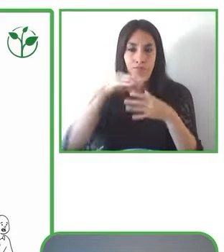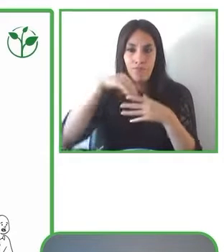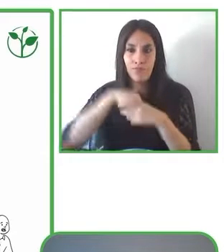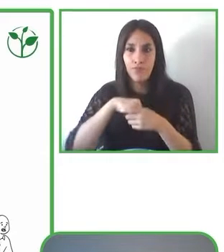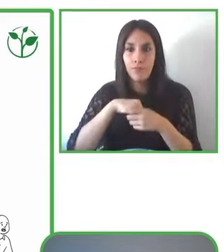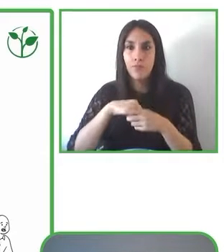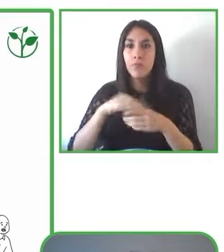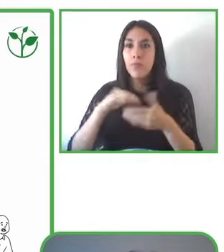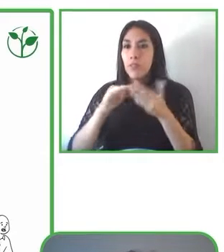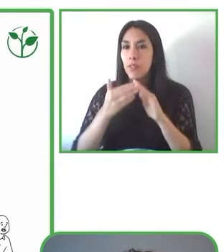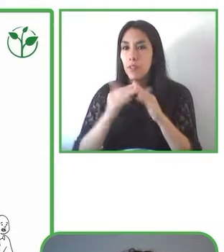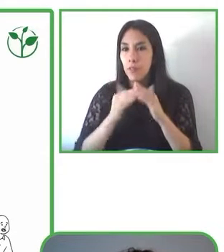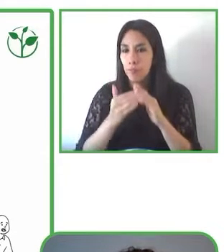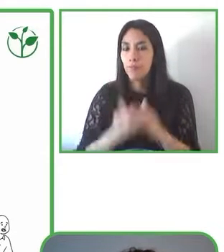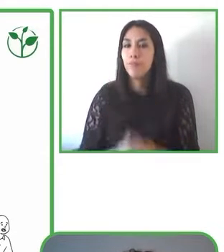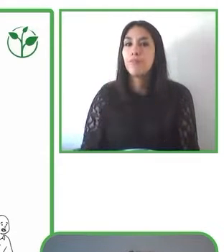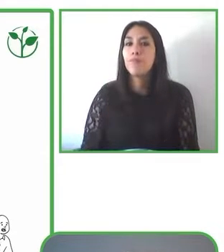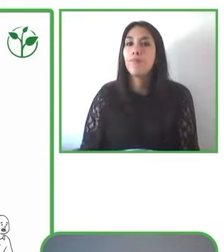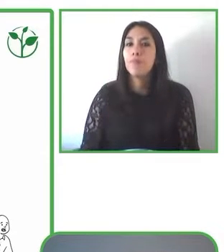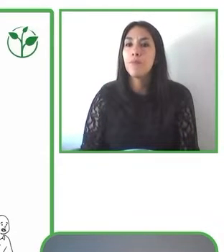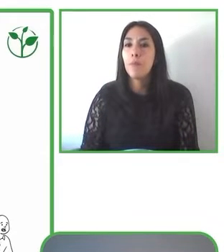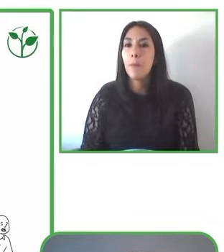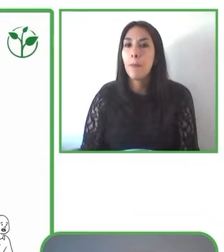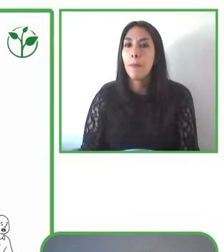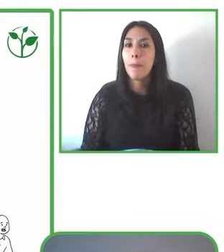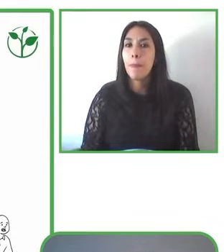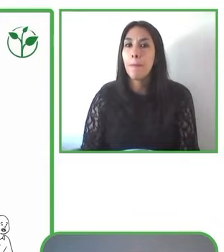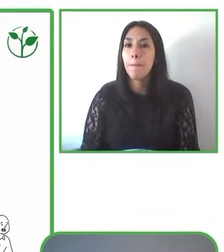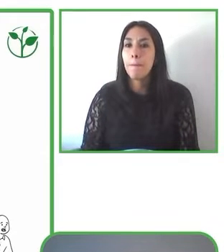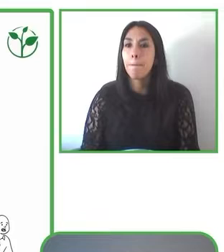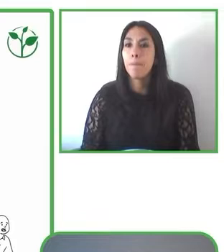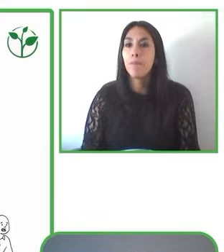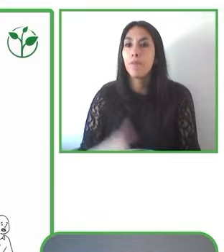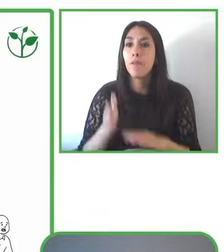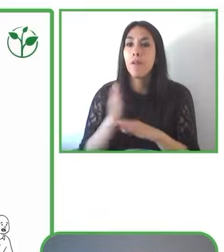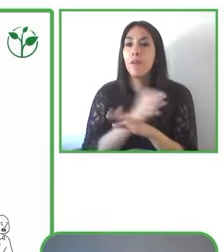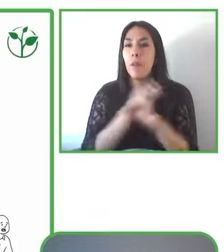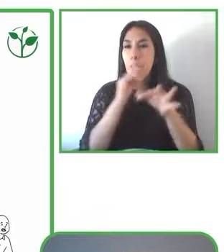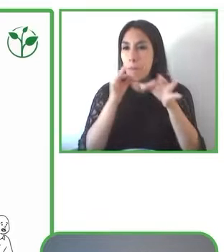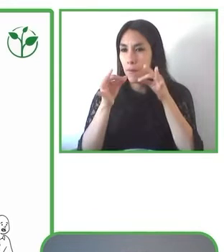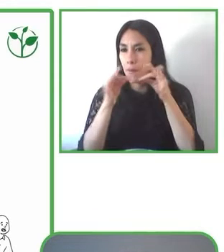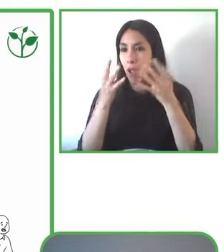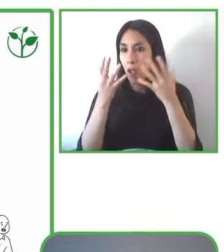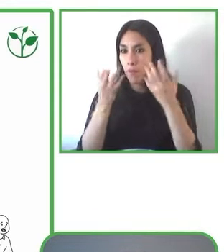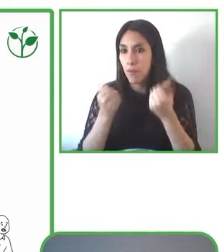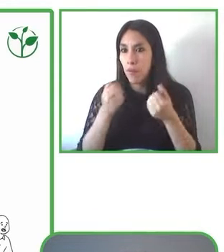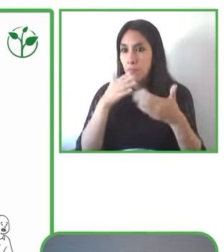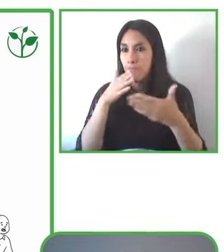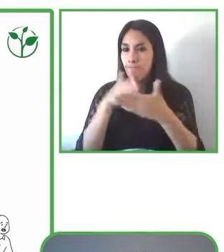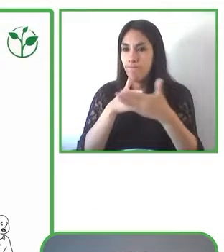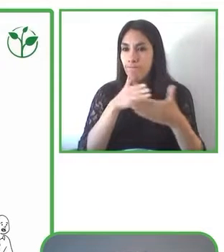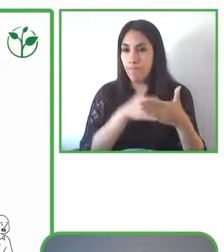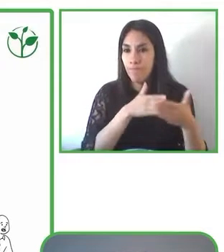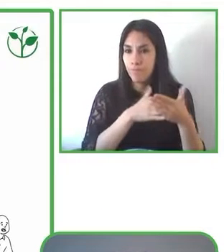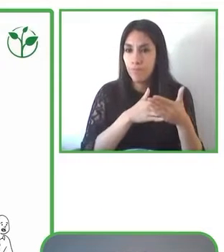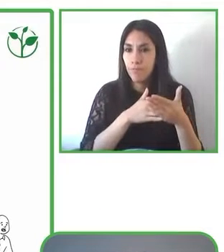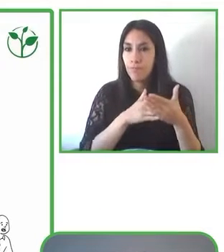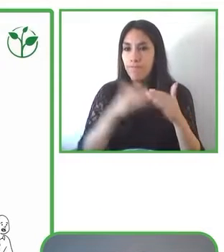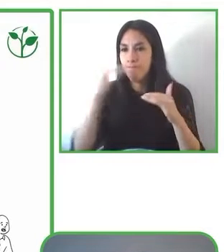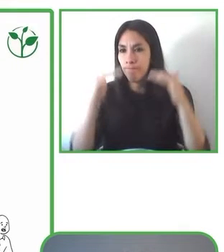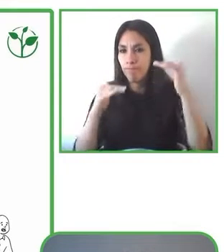Como decía, hay barreras que se le enfrentan, por así decirle, al peatón en la ciudad,